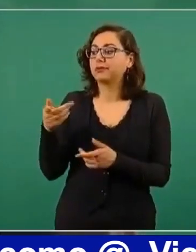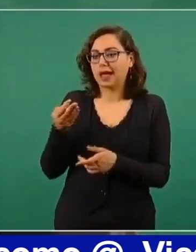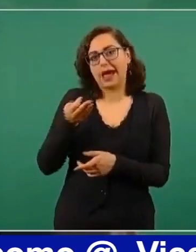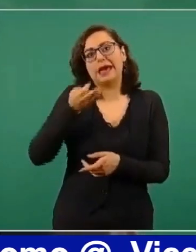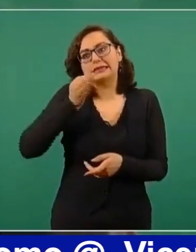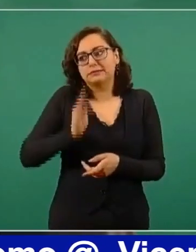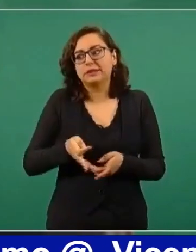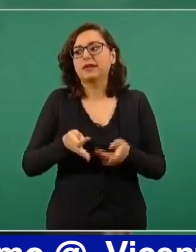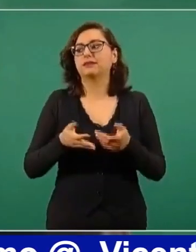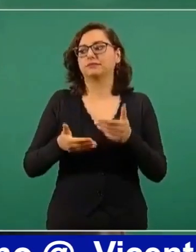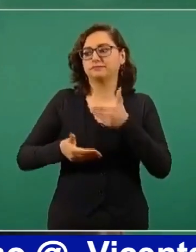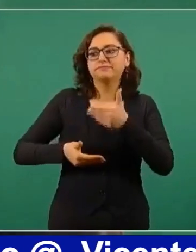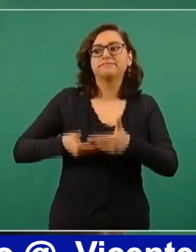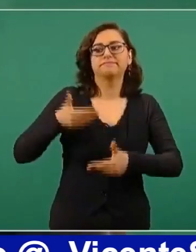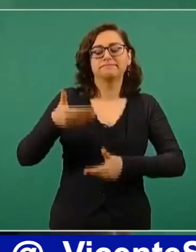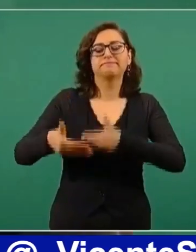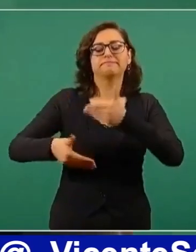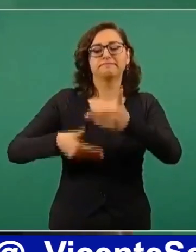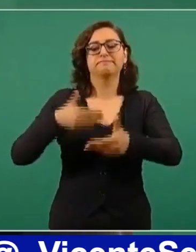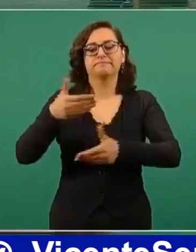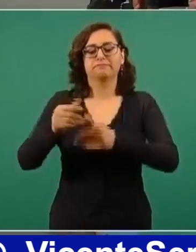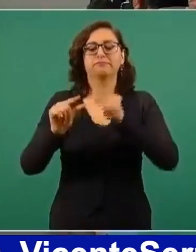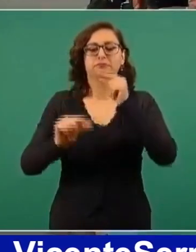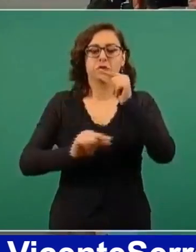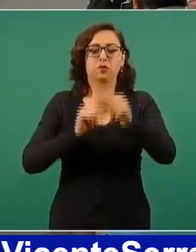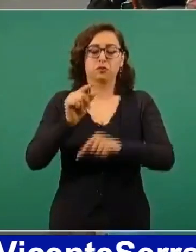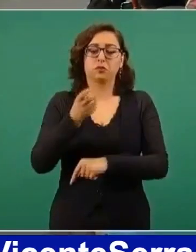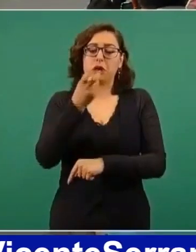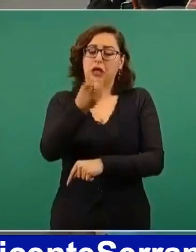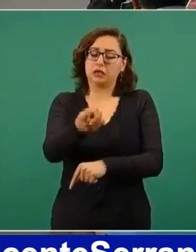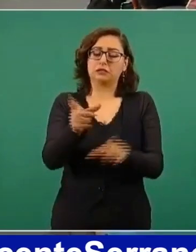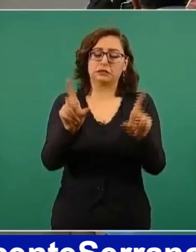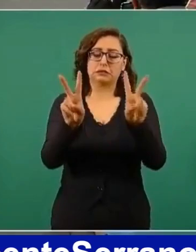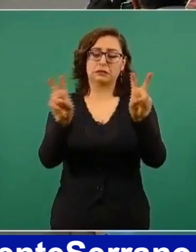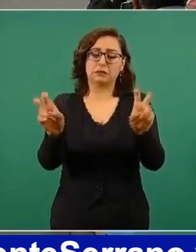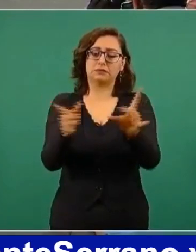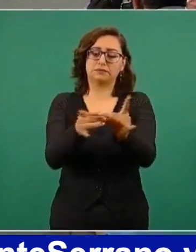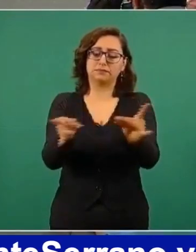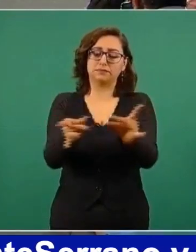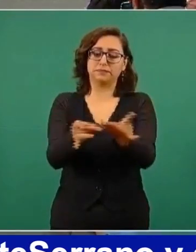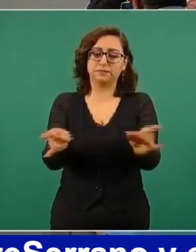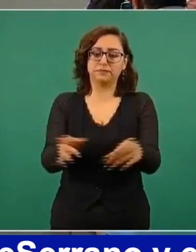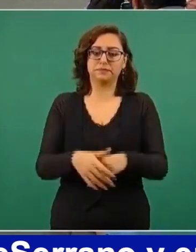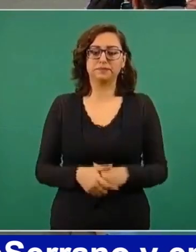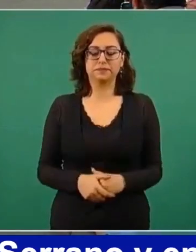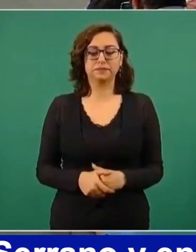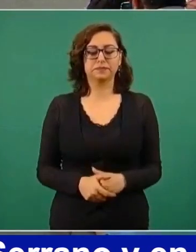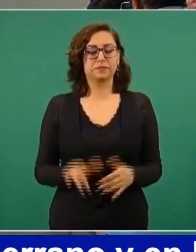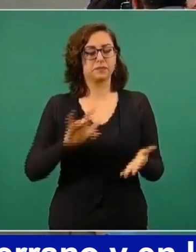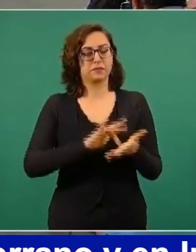mayores. Entonces, esa es la explicación que podemos dar. Gracias, presidente. Y una...